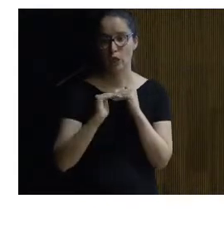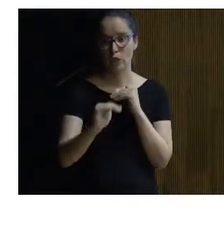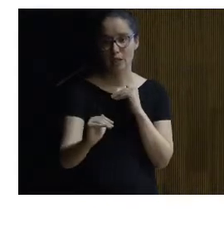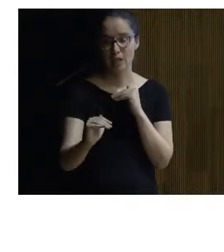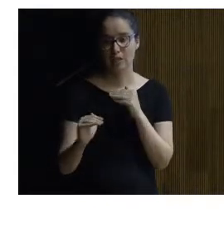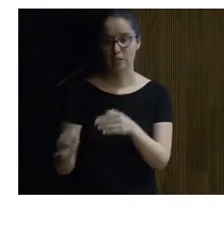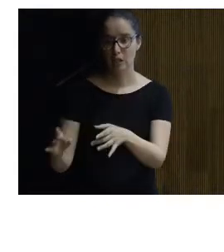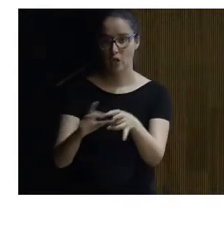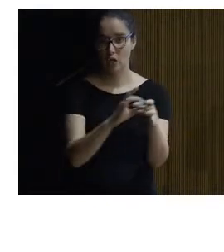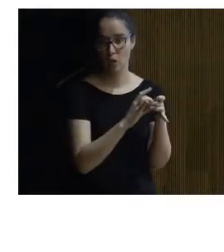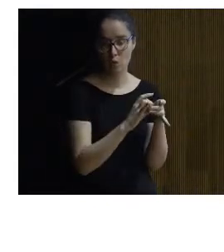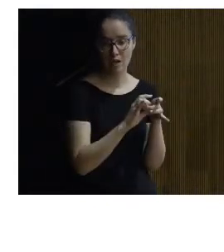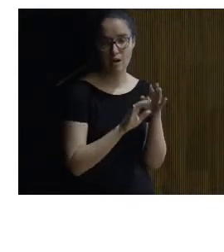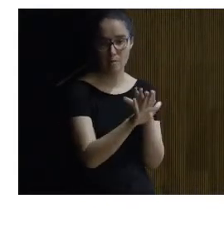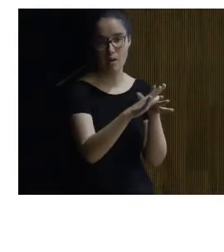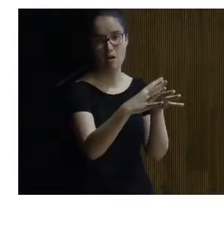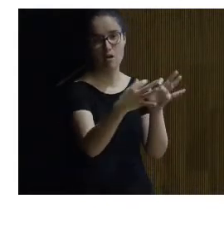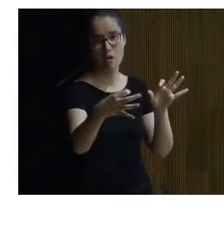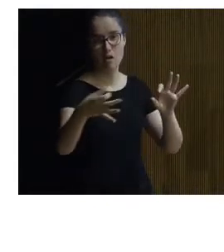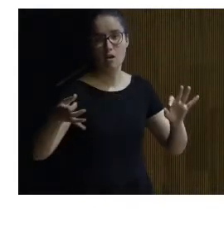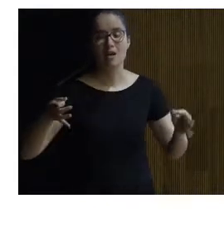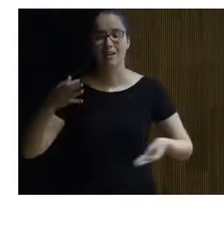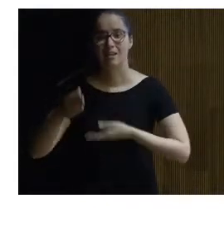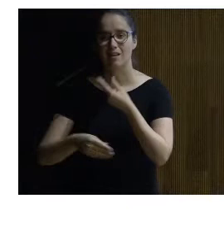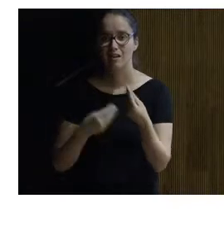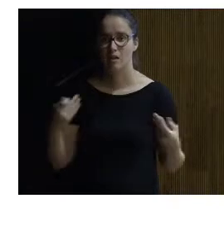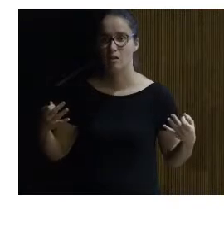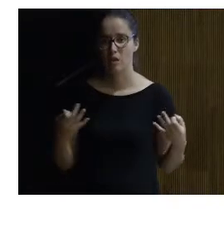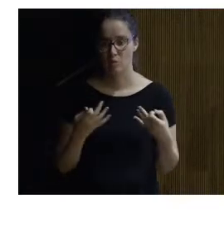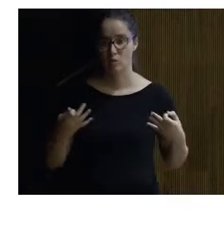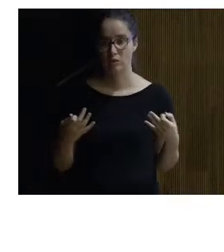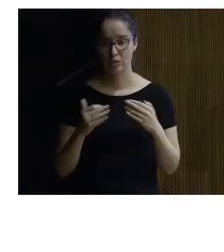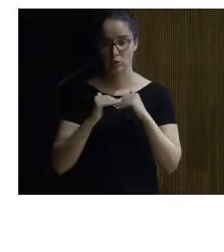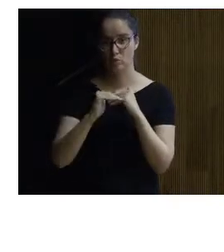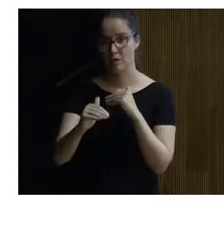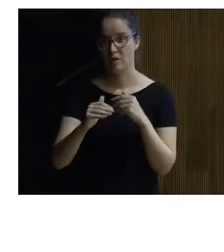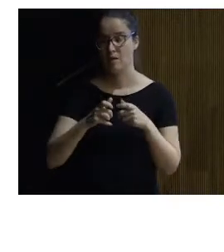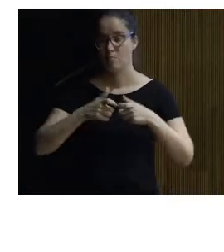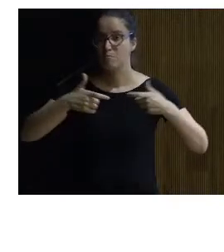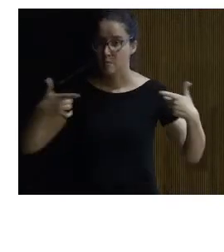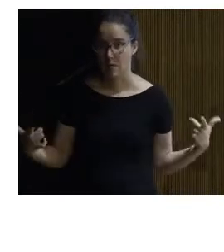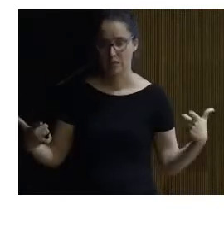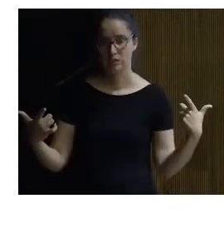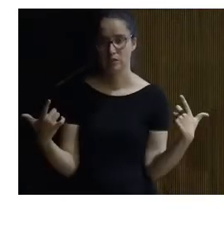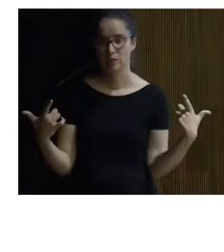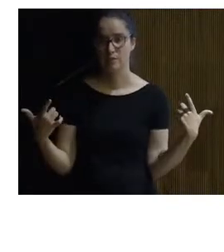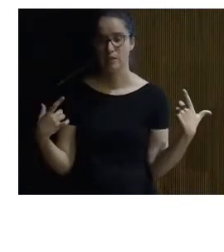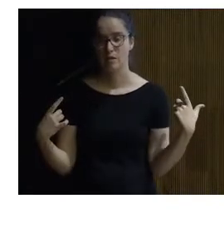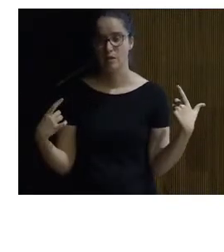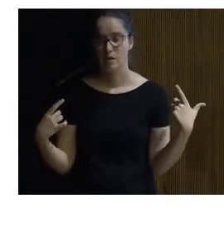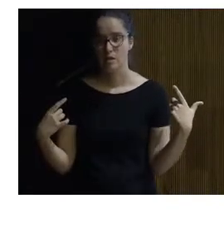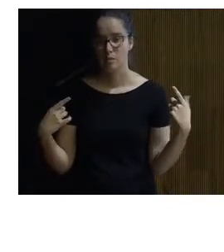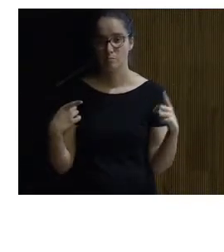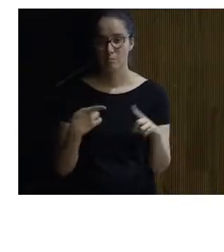que unían los distintos tramos de rampa lo que hacíamos era aumentar esa superficie de forma que para no